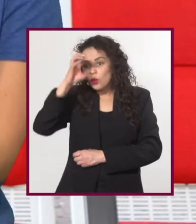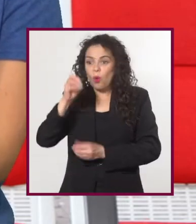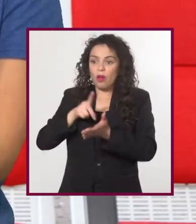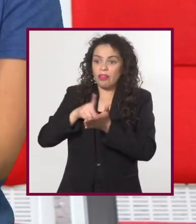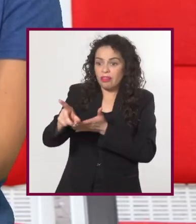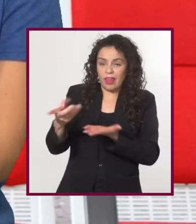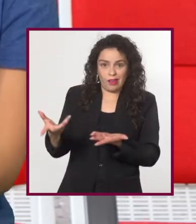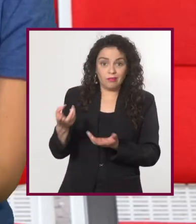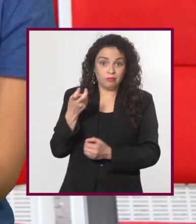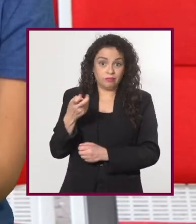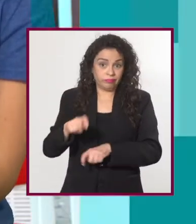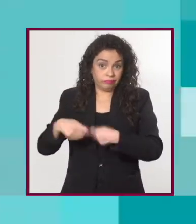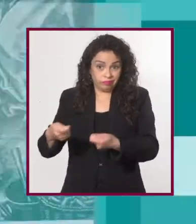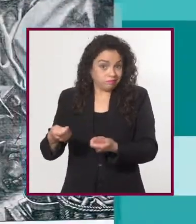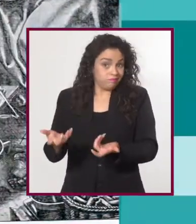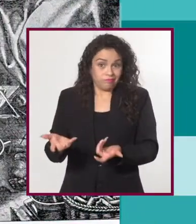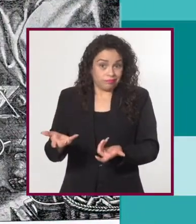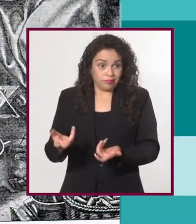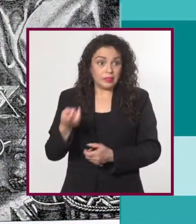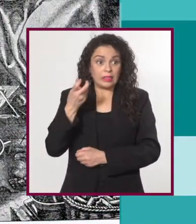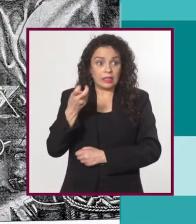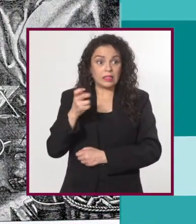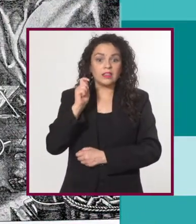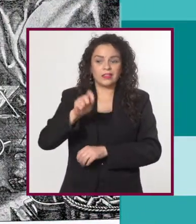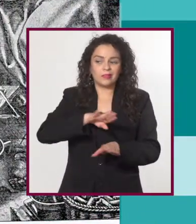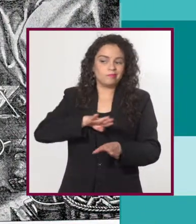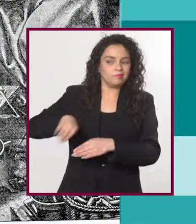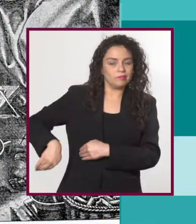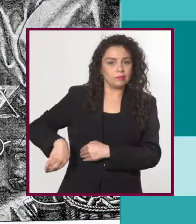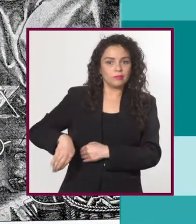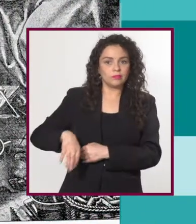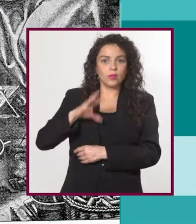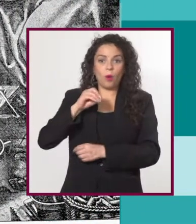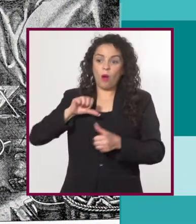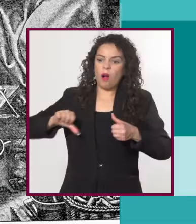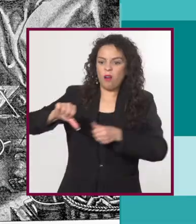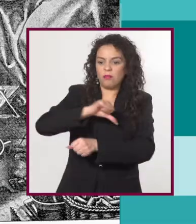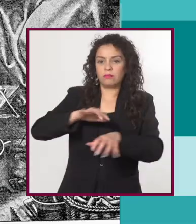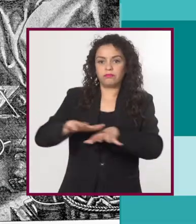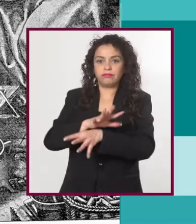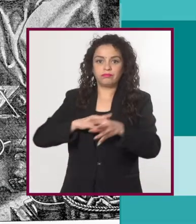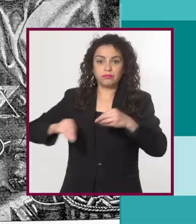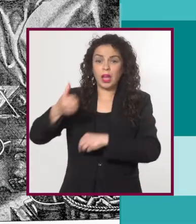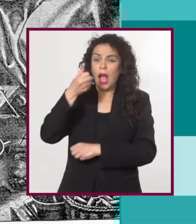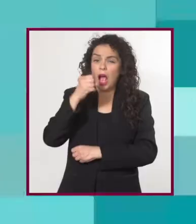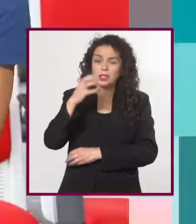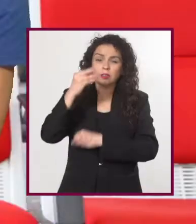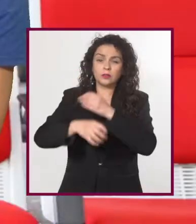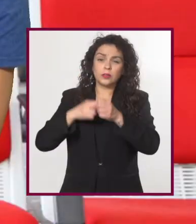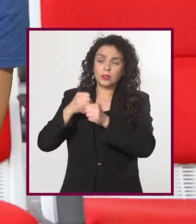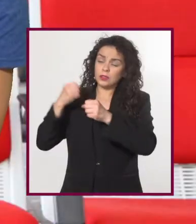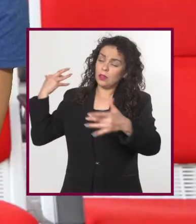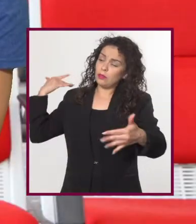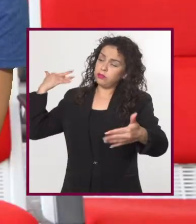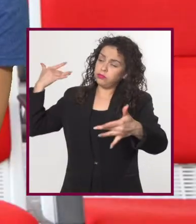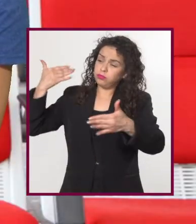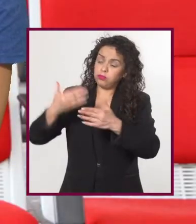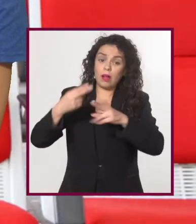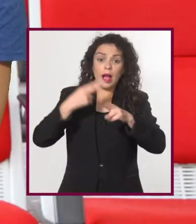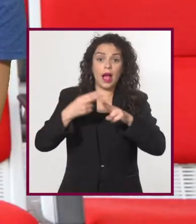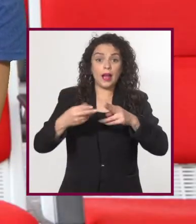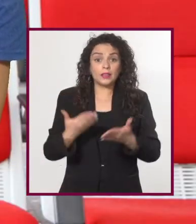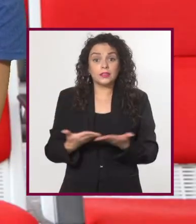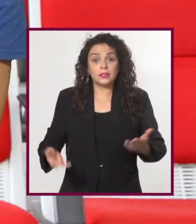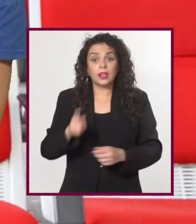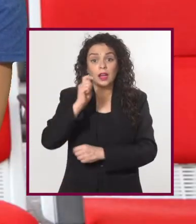opiniones o derechos. De hecho, eran aisladas o internadas. Exacto. Y así pasan muchos siglos hasta llegar